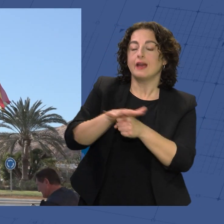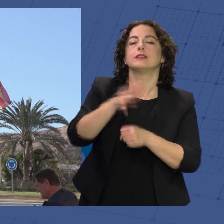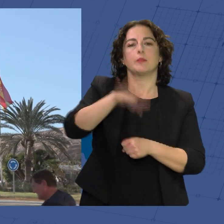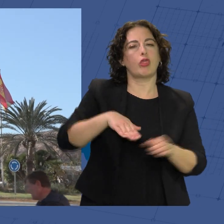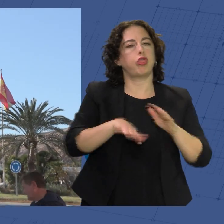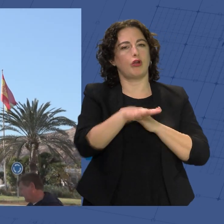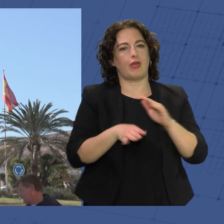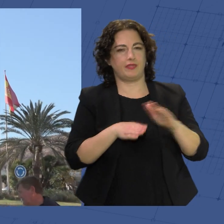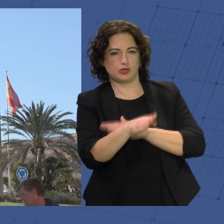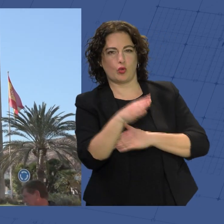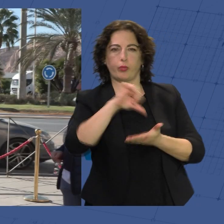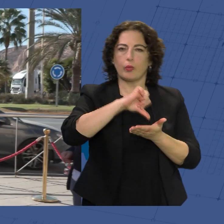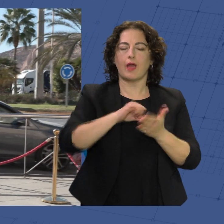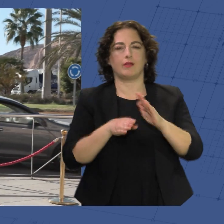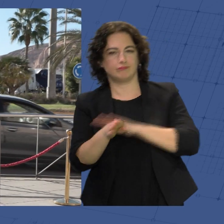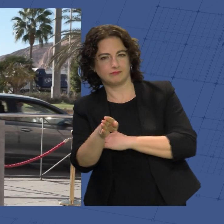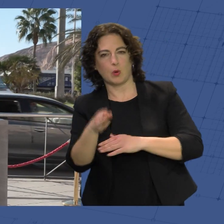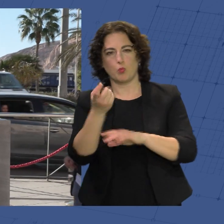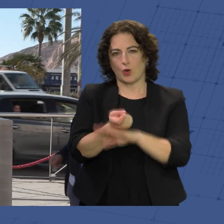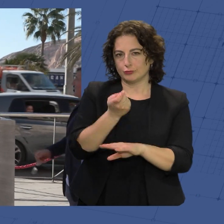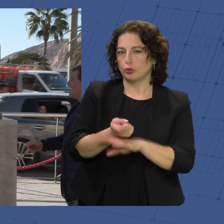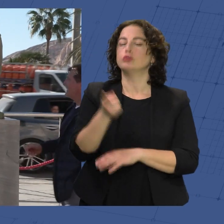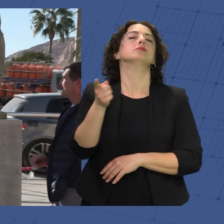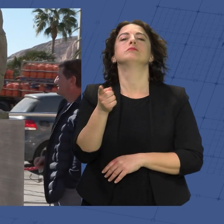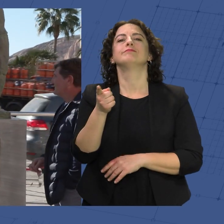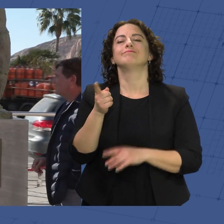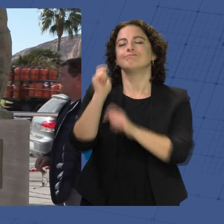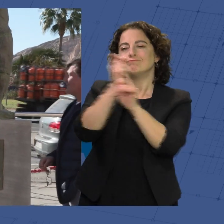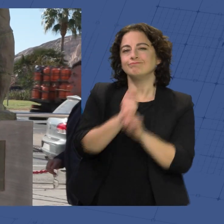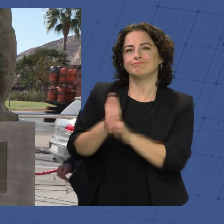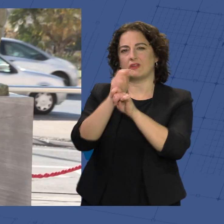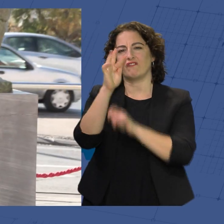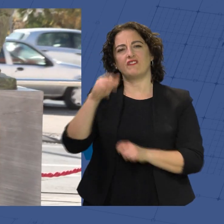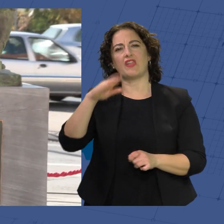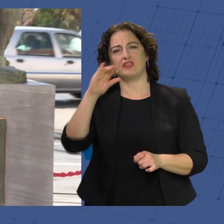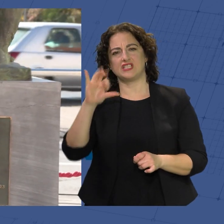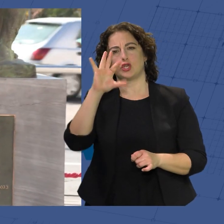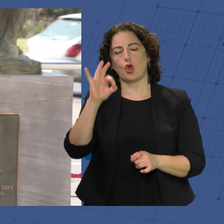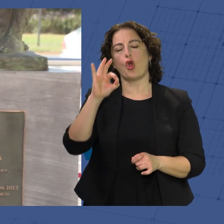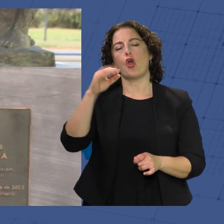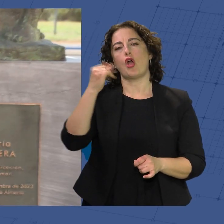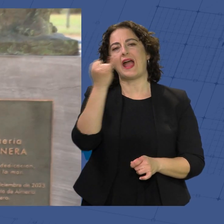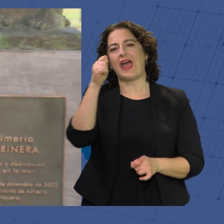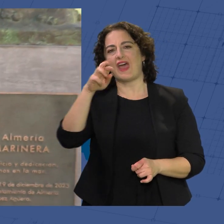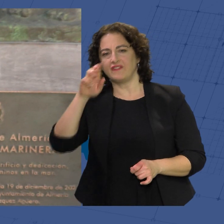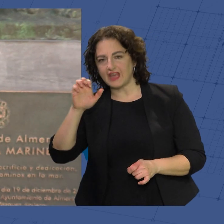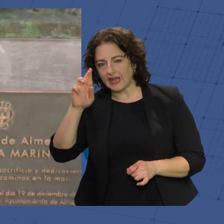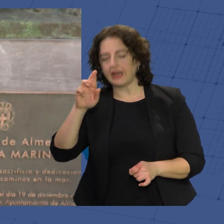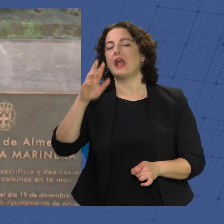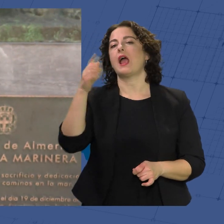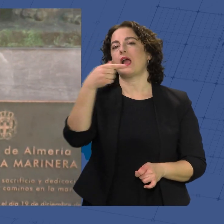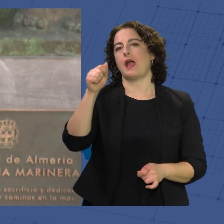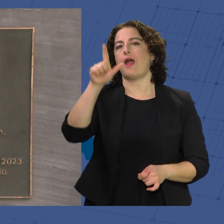acceso a la ciudad y al puerto. Con esta obra, esculpida por el artista Francisco Javier Galán Domingo, se homenajea a muchas